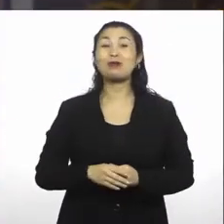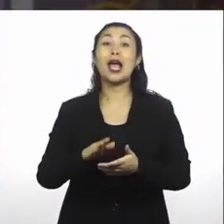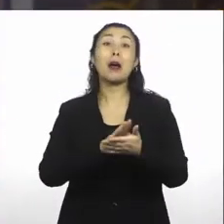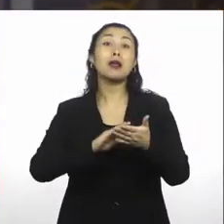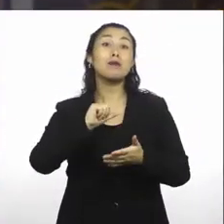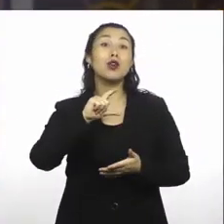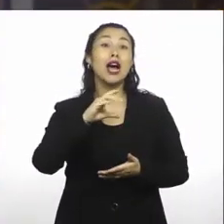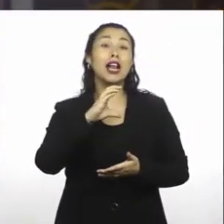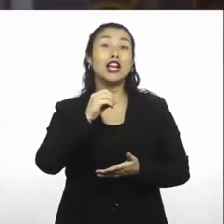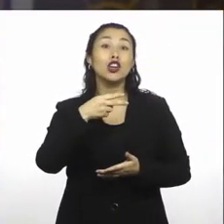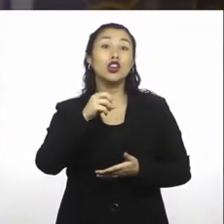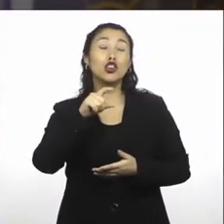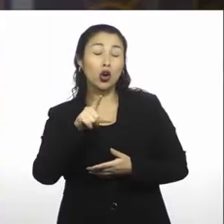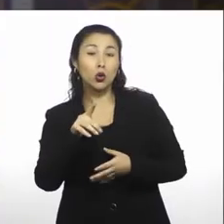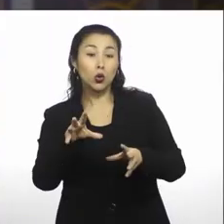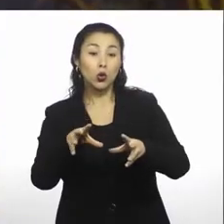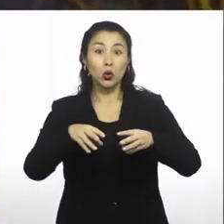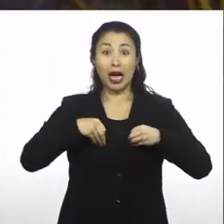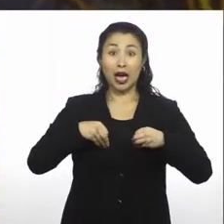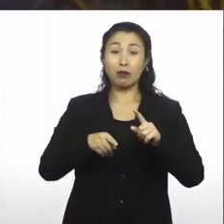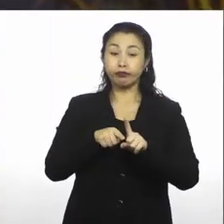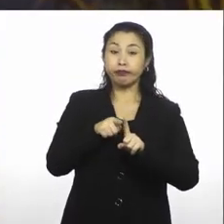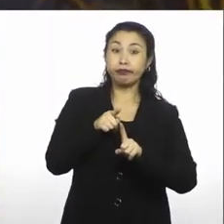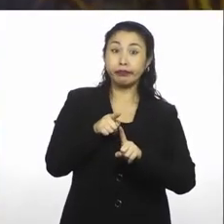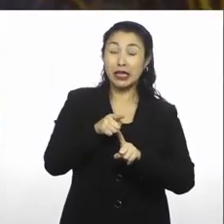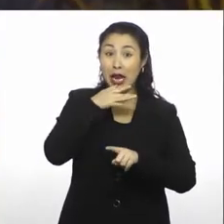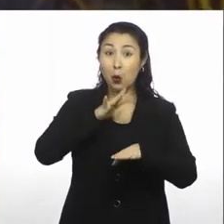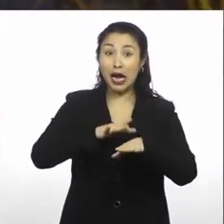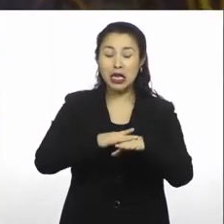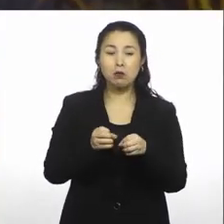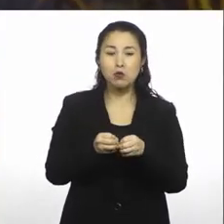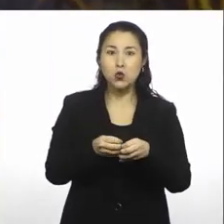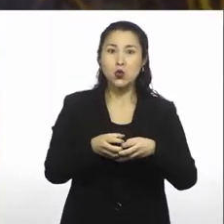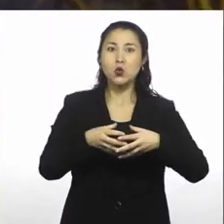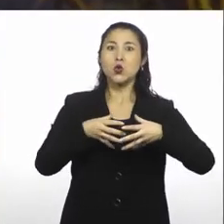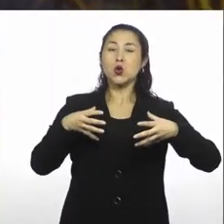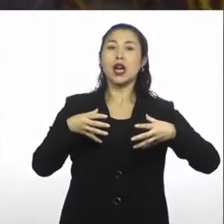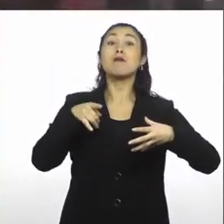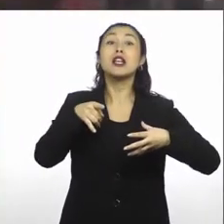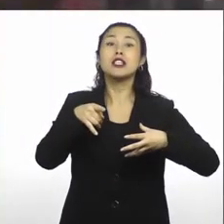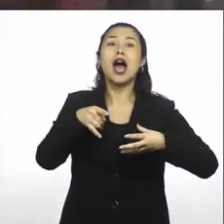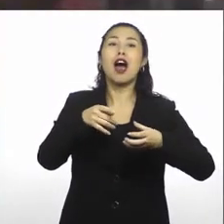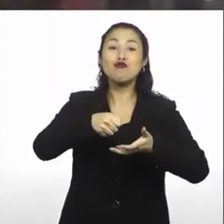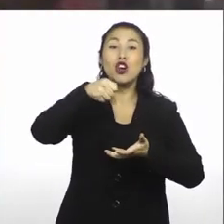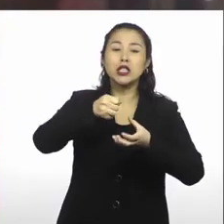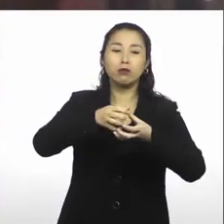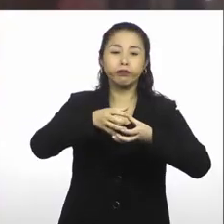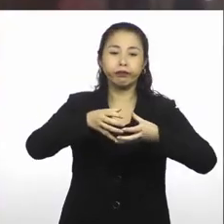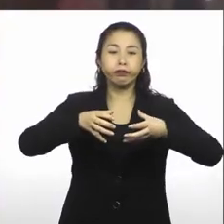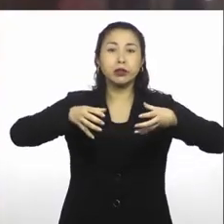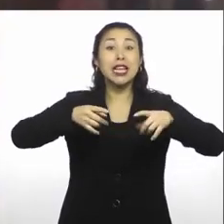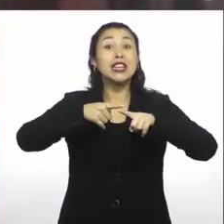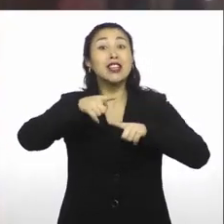cuando absorbió el calor de esta agua caliente, se expandió, aumentó su volumen y por eso la bolsa se infló. En el caso del